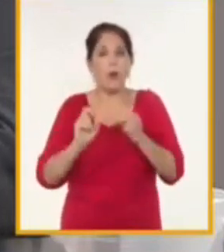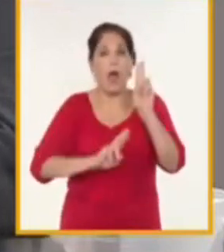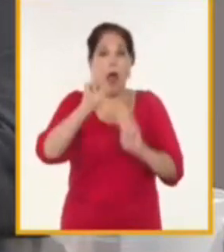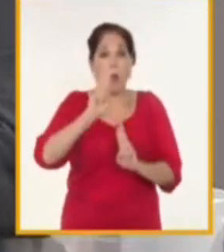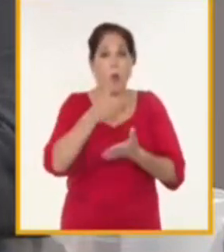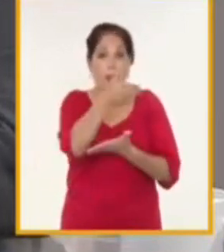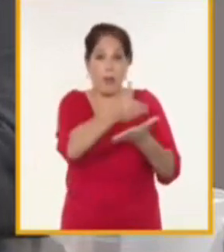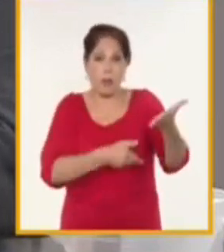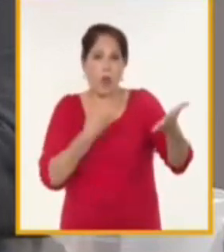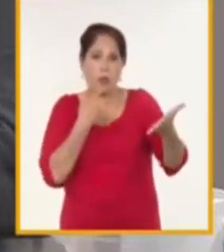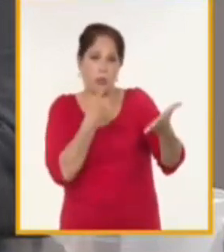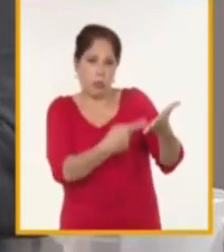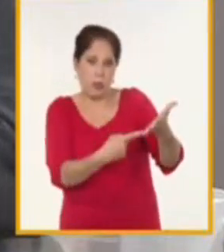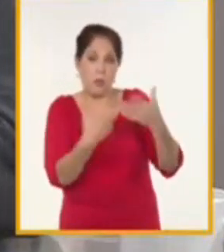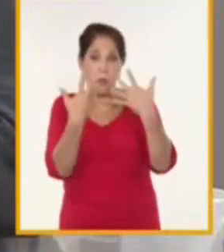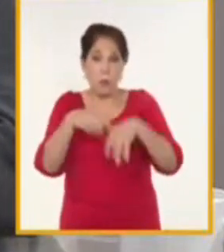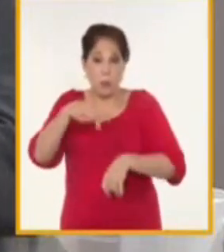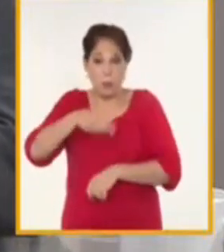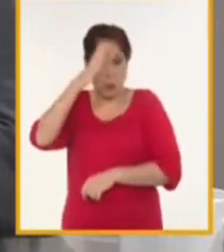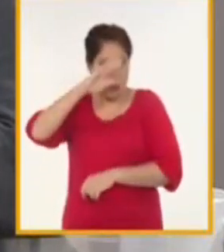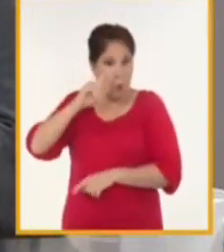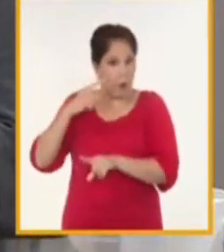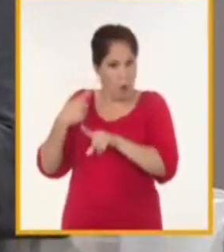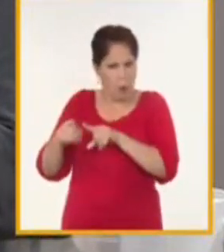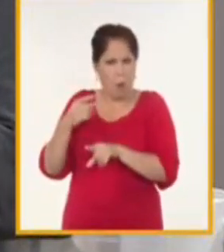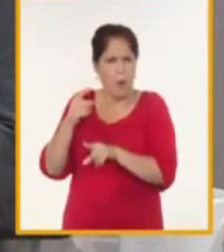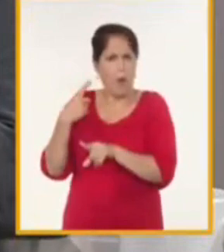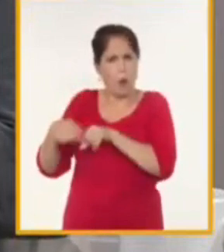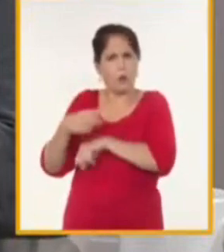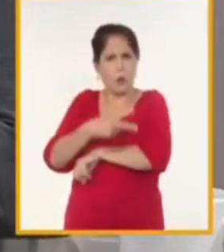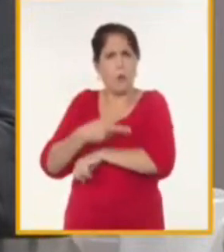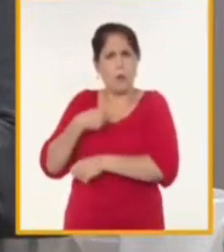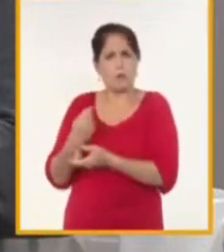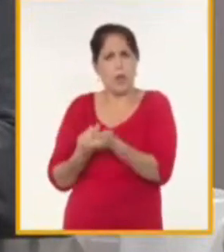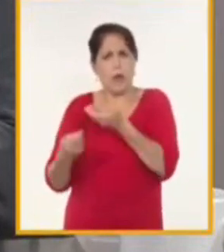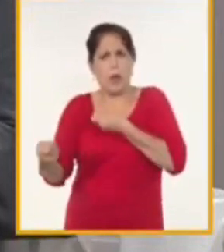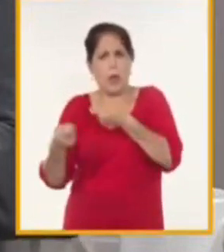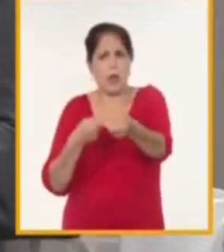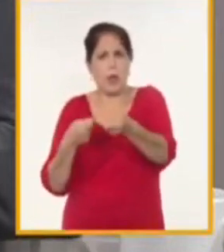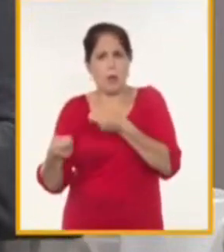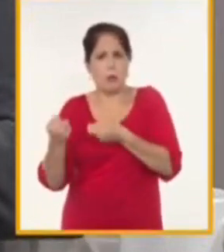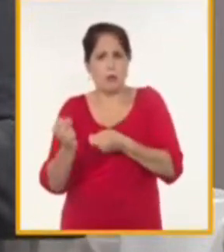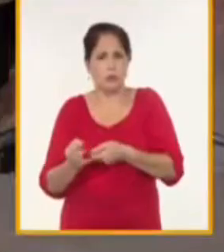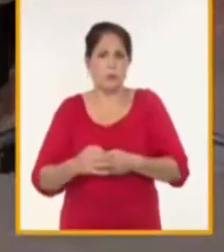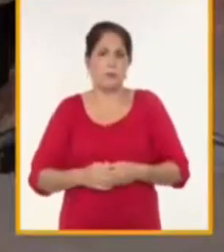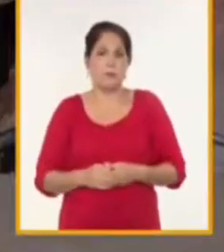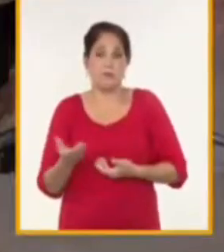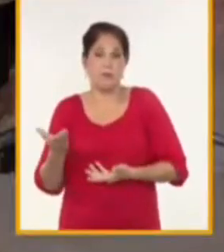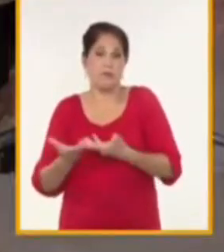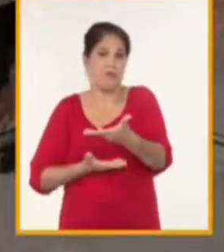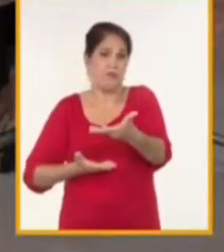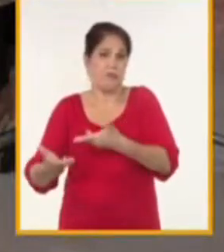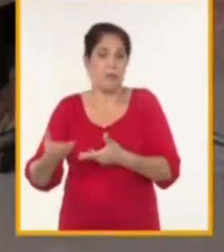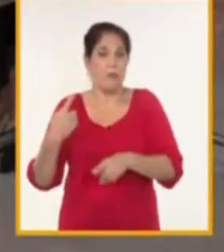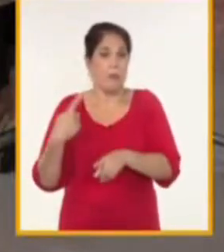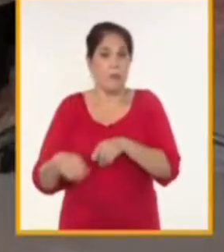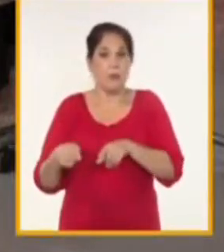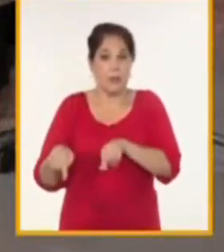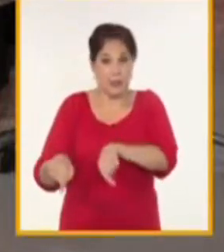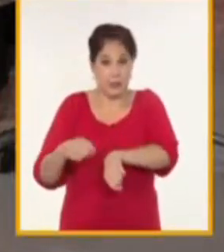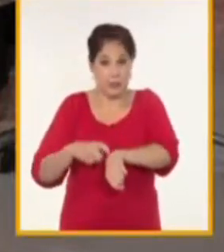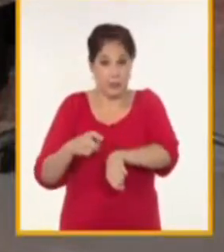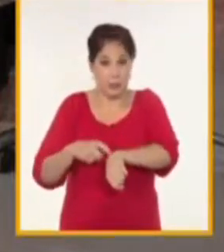bienes que no son producidos en el país para su ingreso a nuestra economía nacional es vital entonces en este